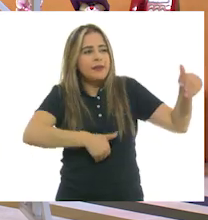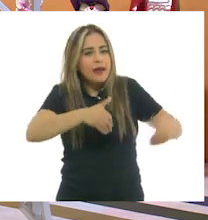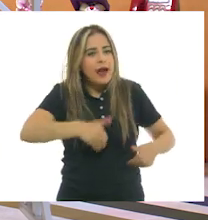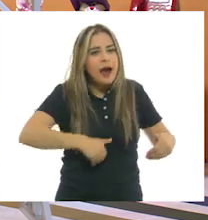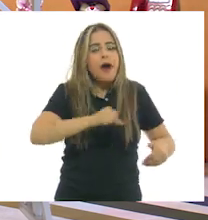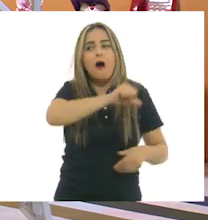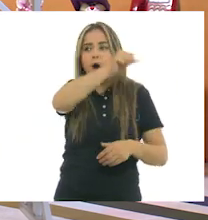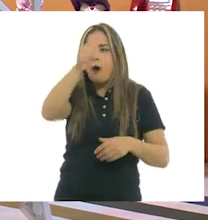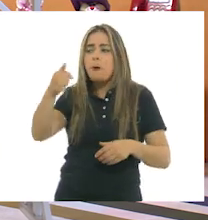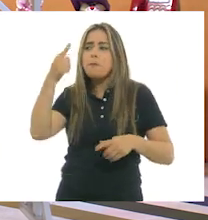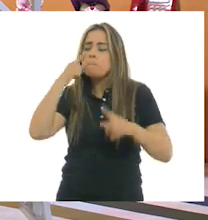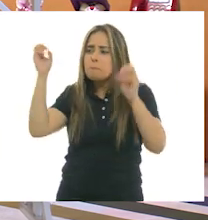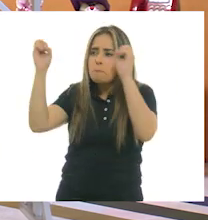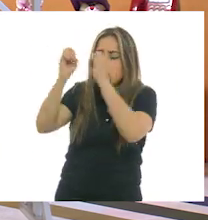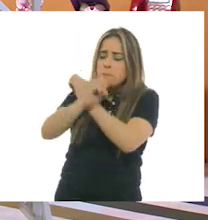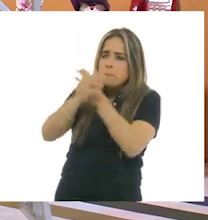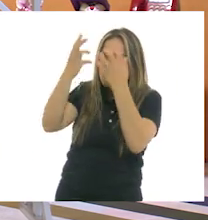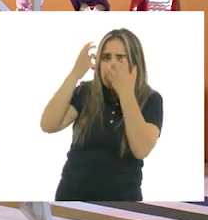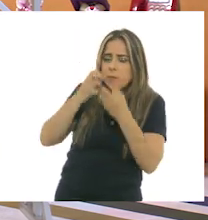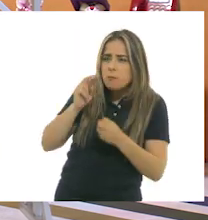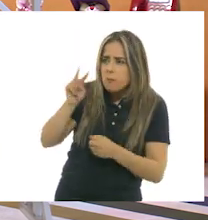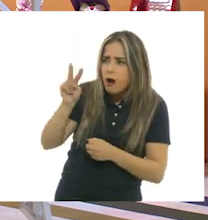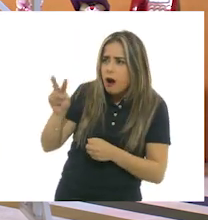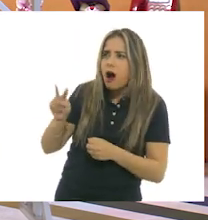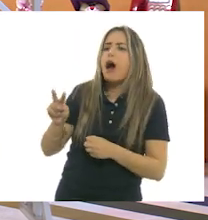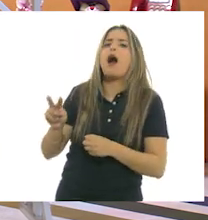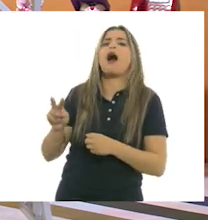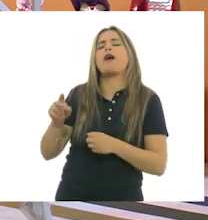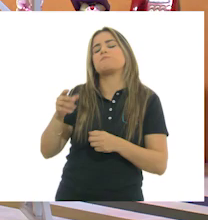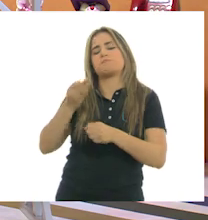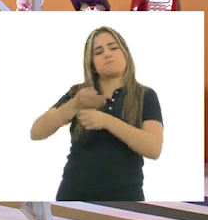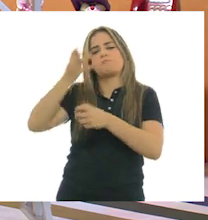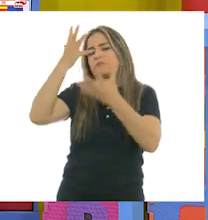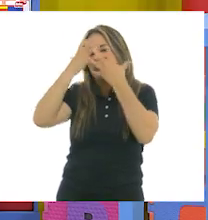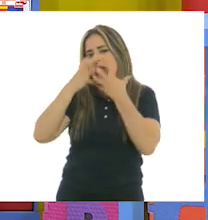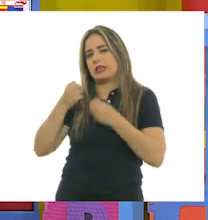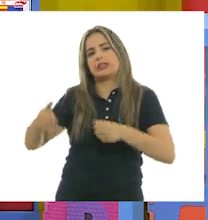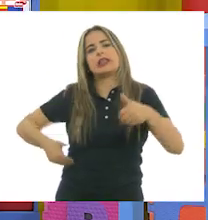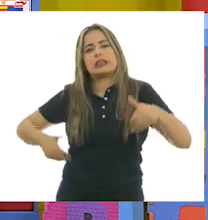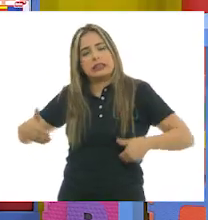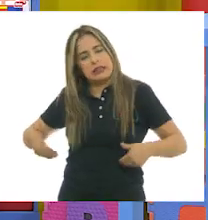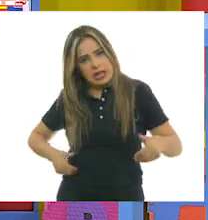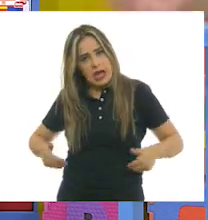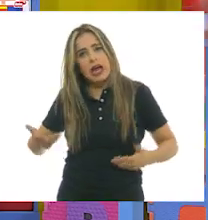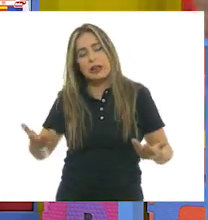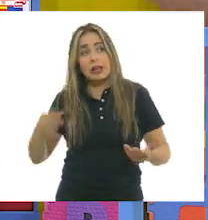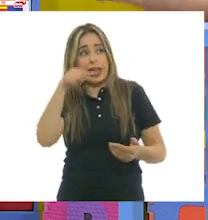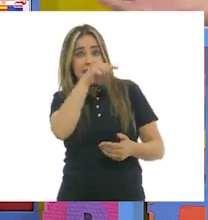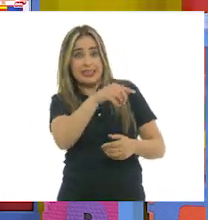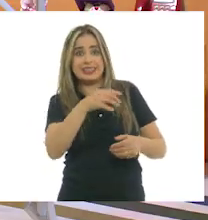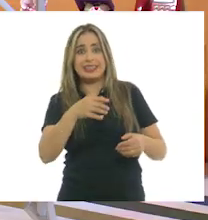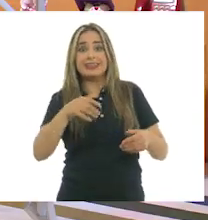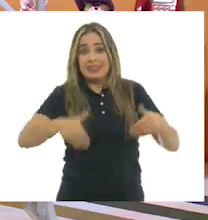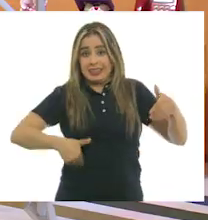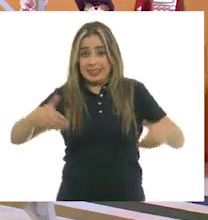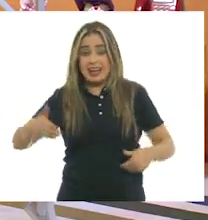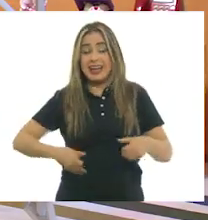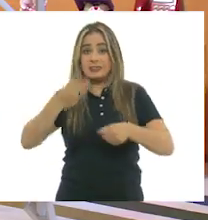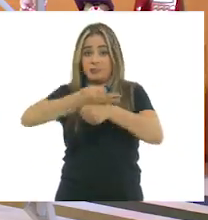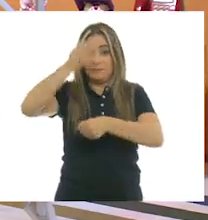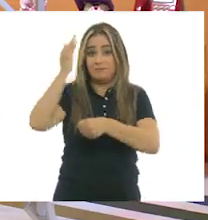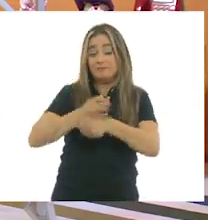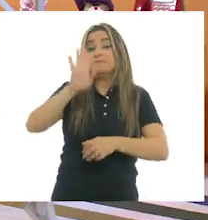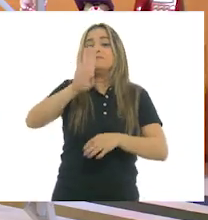sensación tonal, de tono, de tono de fiesta, como tú decías. Voy a tener una reunión de amigos